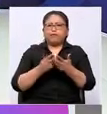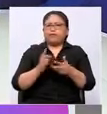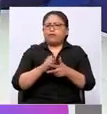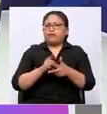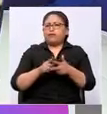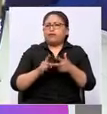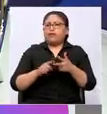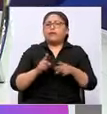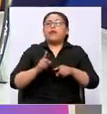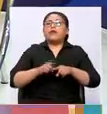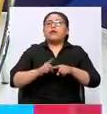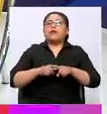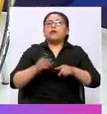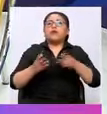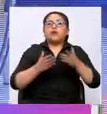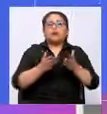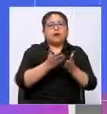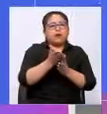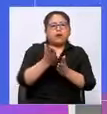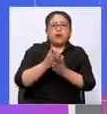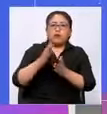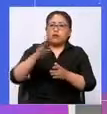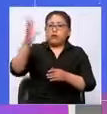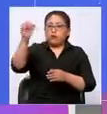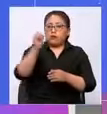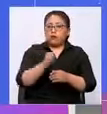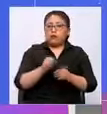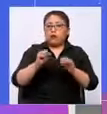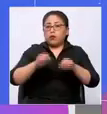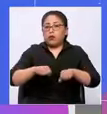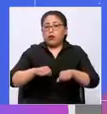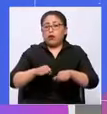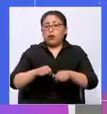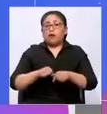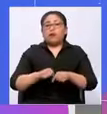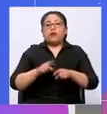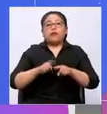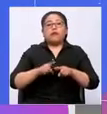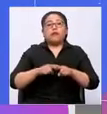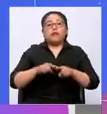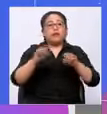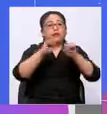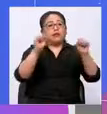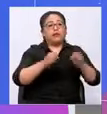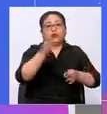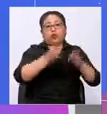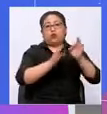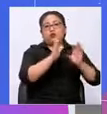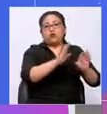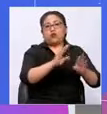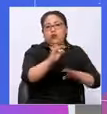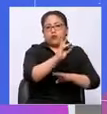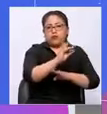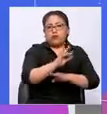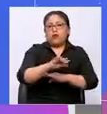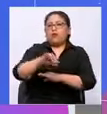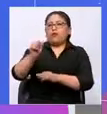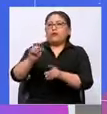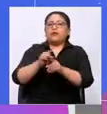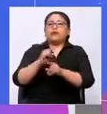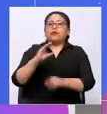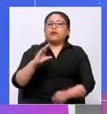habrá que ver de habilitar los mecanismos que se tramitan a nivel del sistema judicial nacional y obviamente el nuevo nivel de cancillerías.